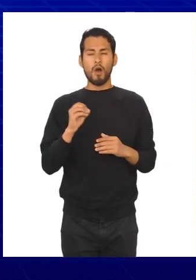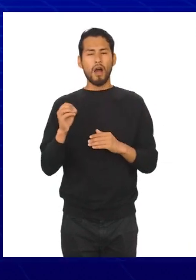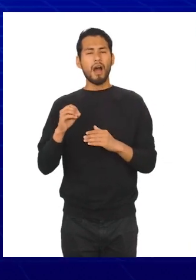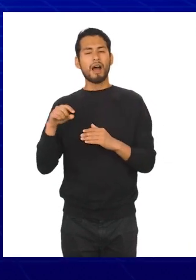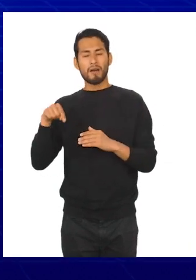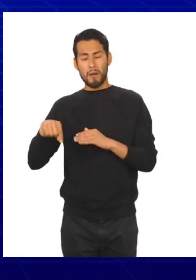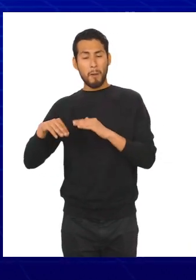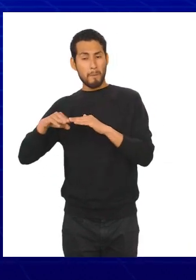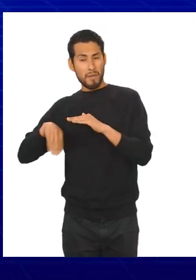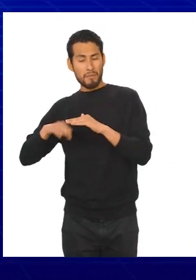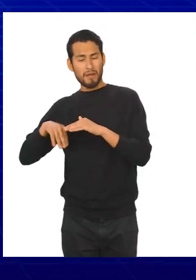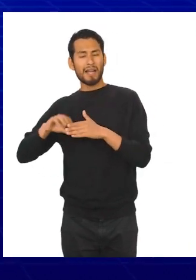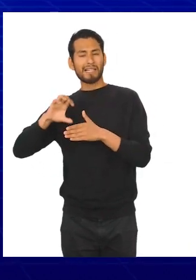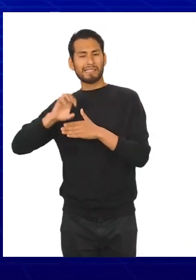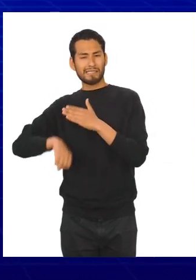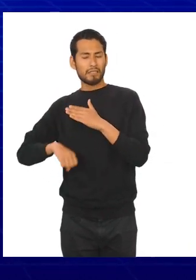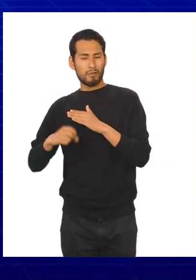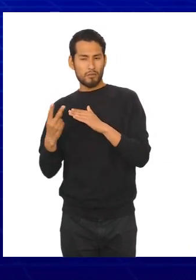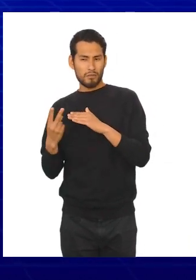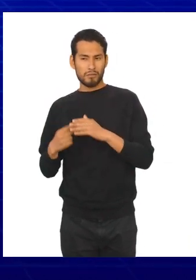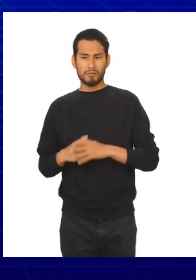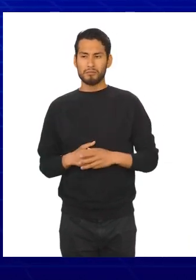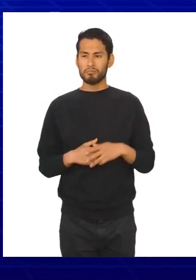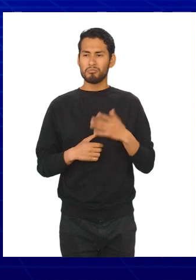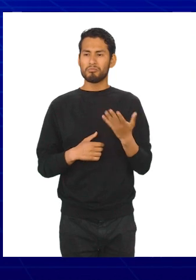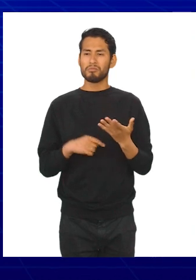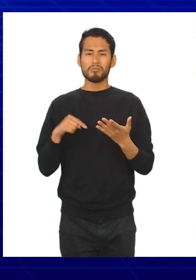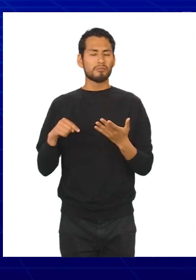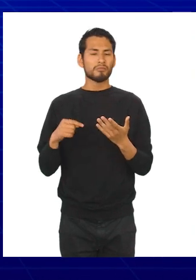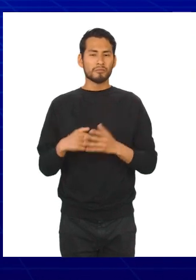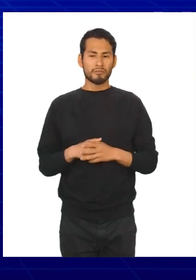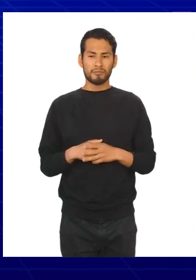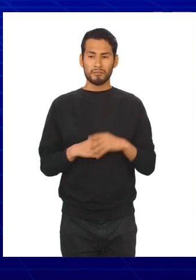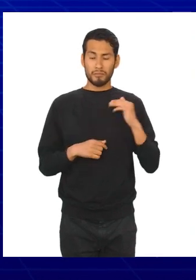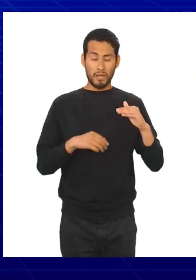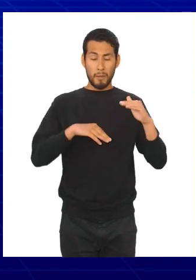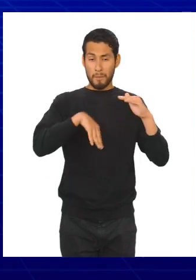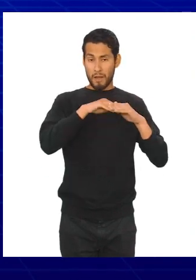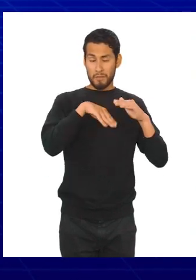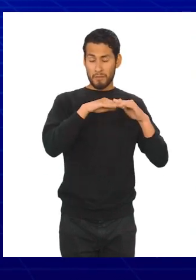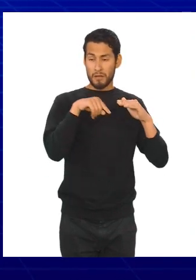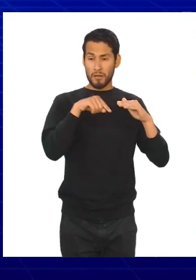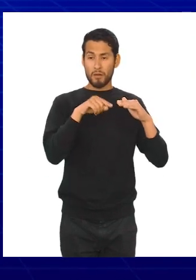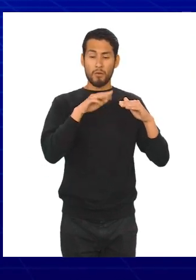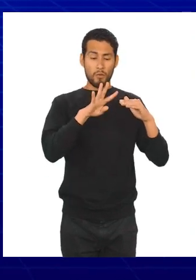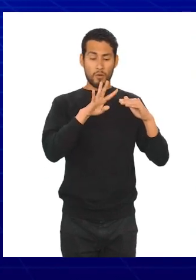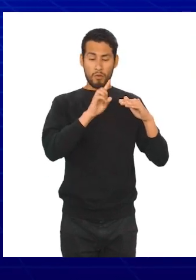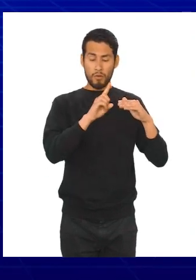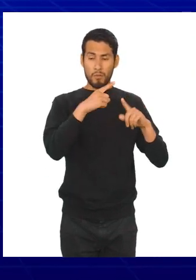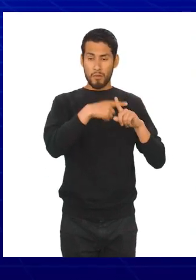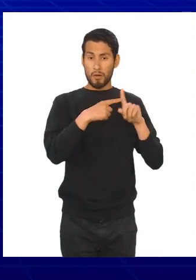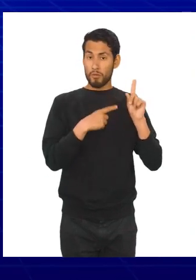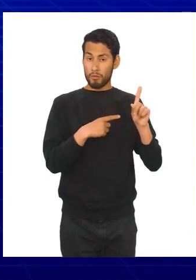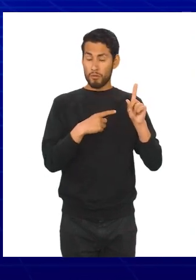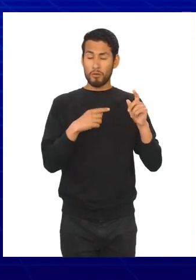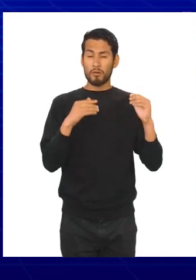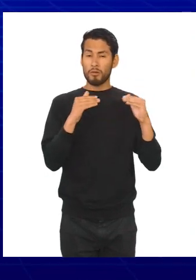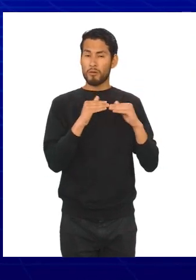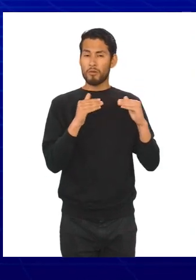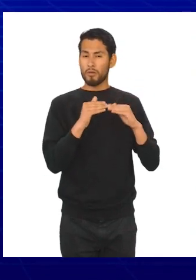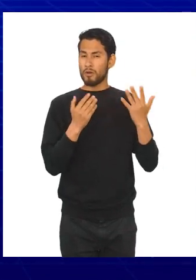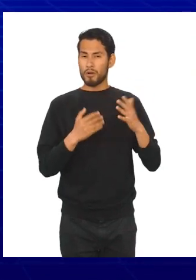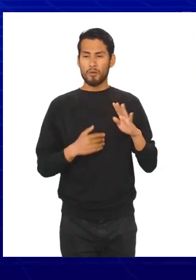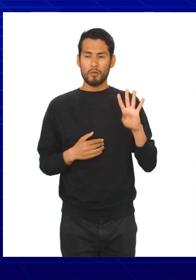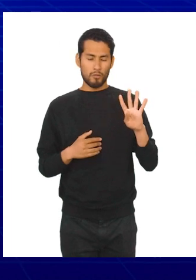al valor menor. Obteniéndose los siguientes nuevos valores. Valor mayor es igual a 41 más 1,